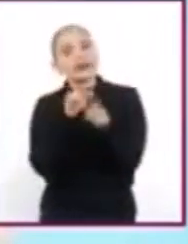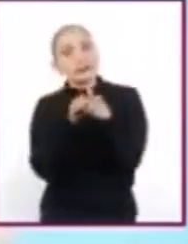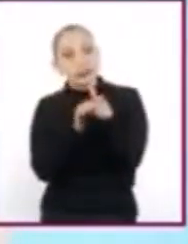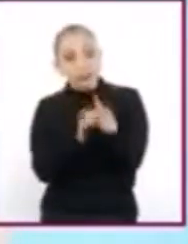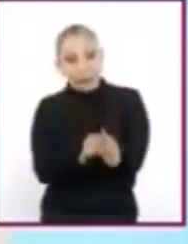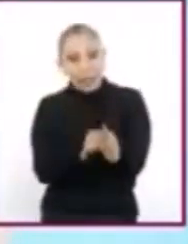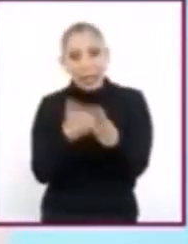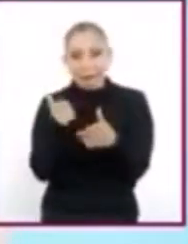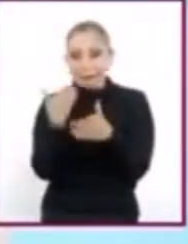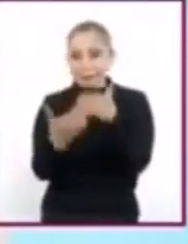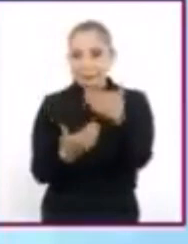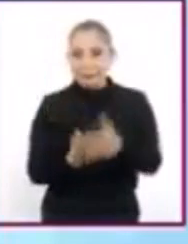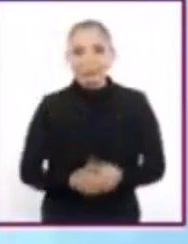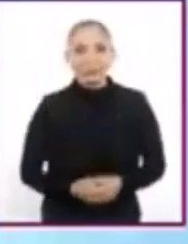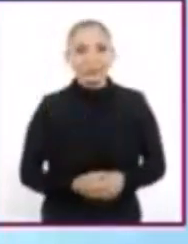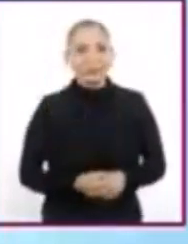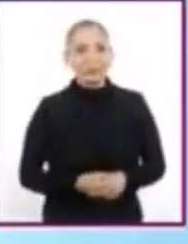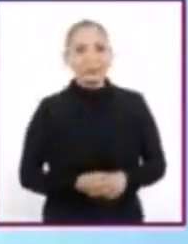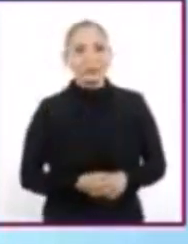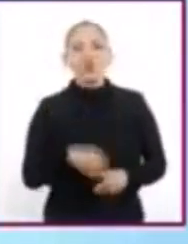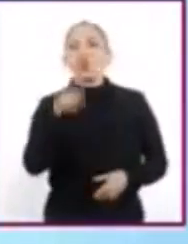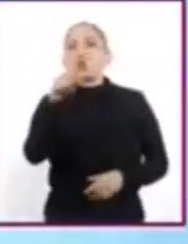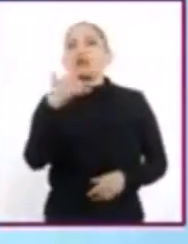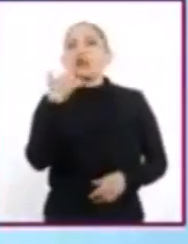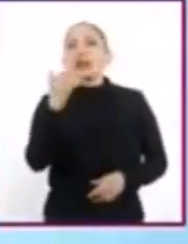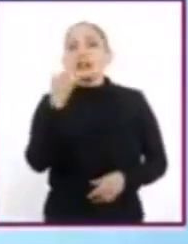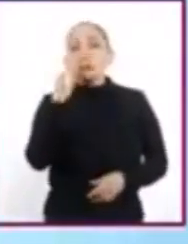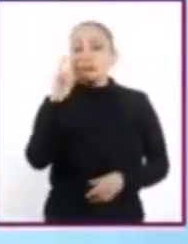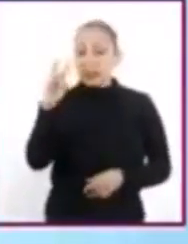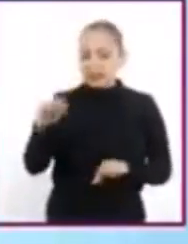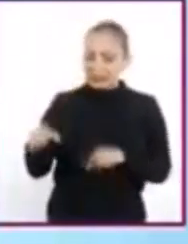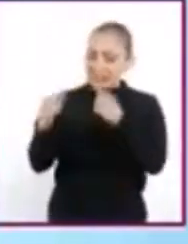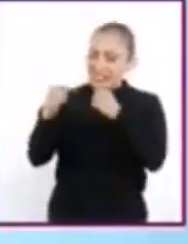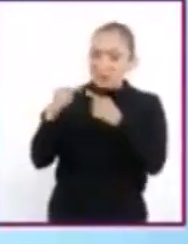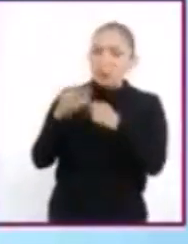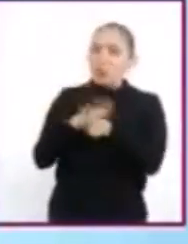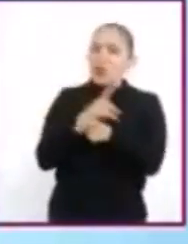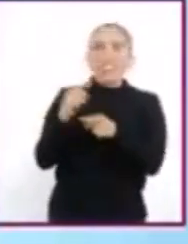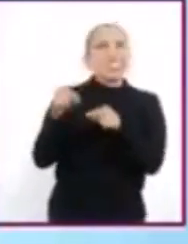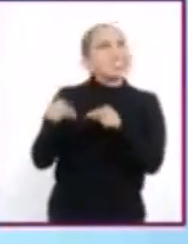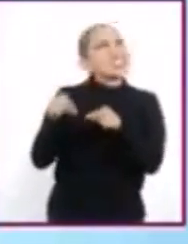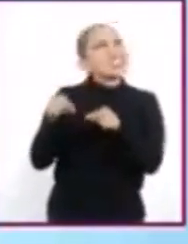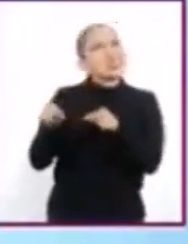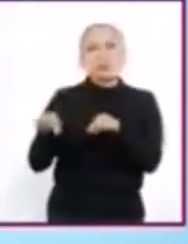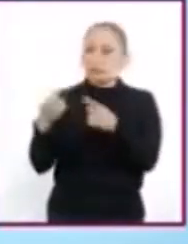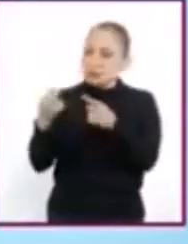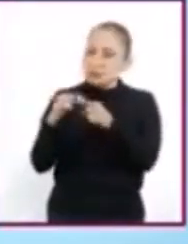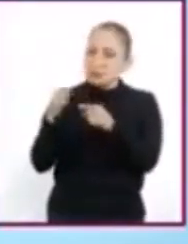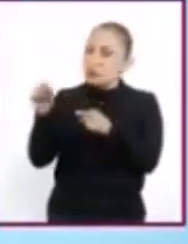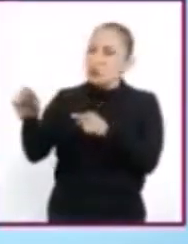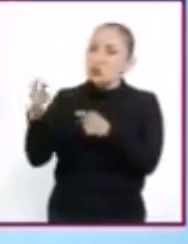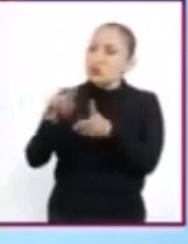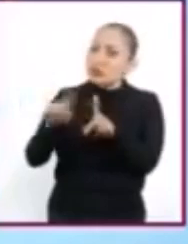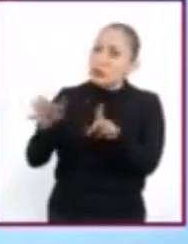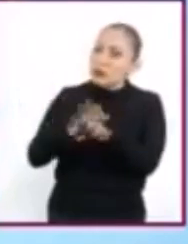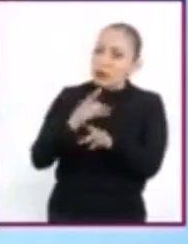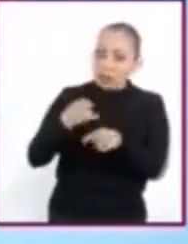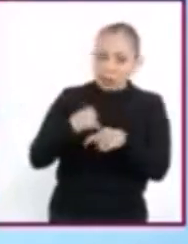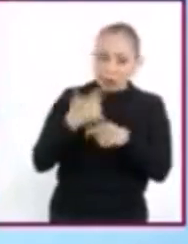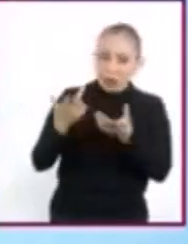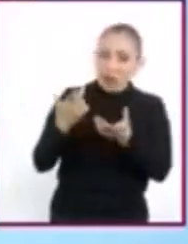esta ruta. Traten de identificar dónde está el conflicto y cuáles son las diferencias de fondo. No